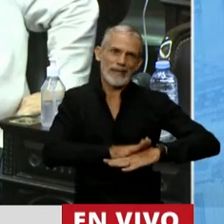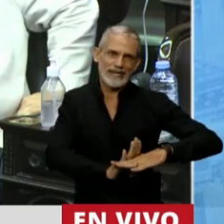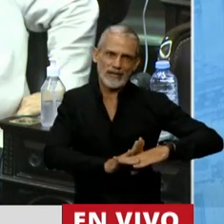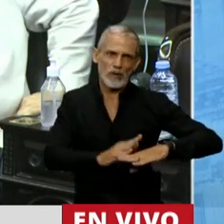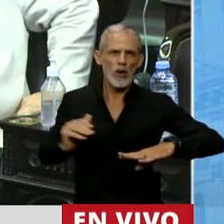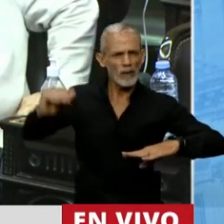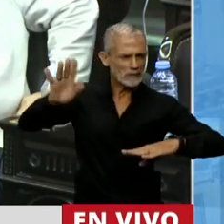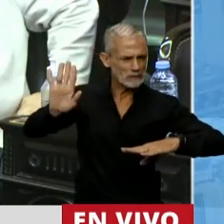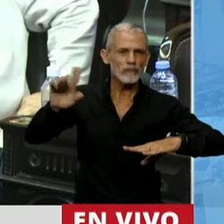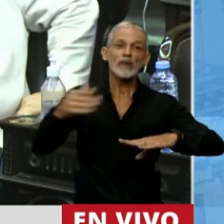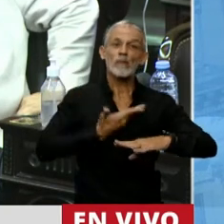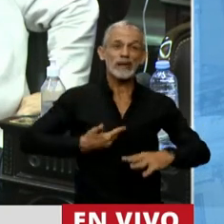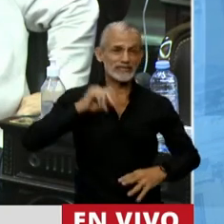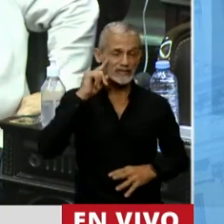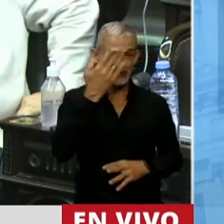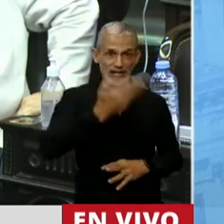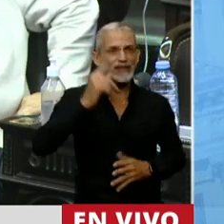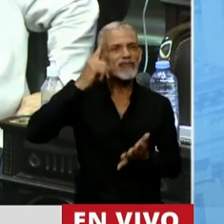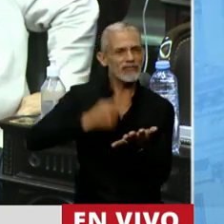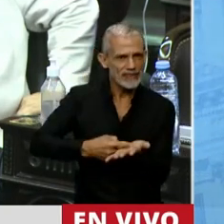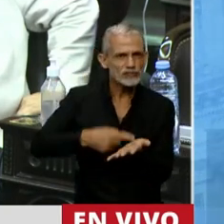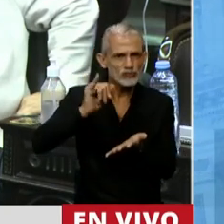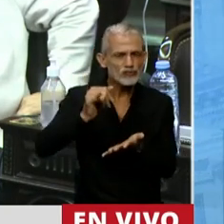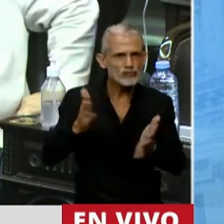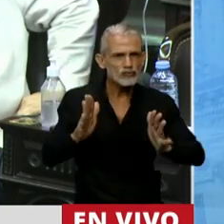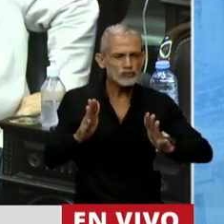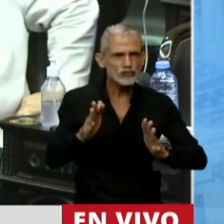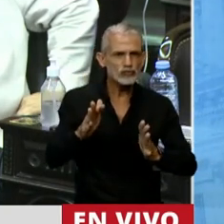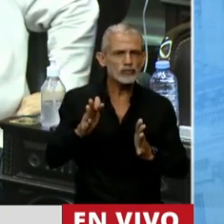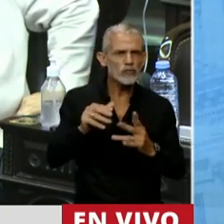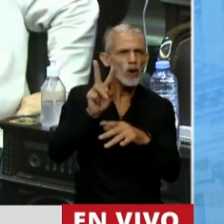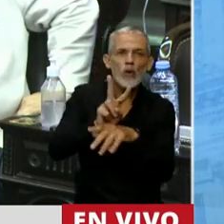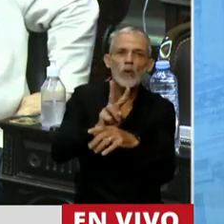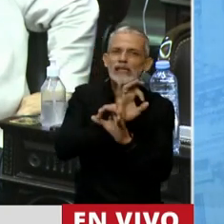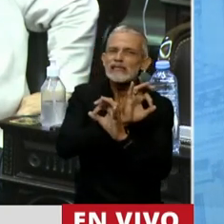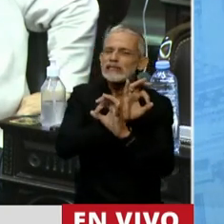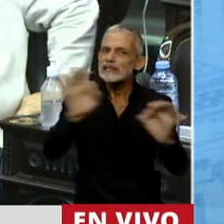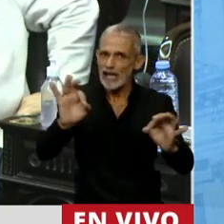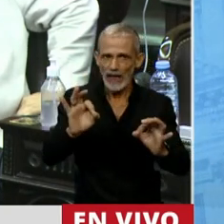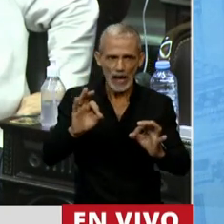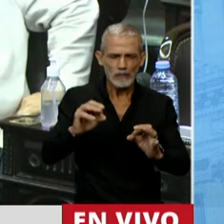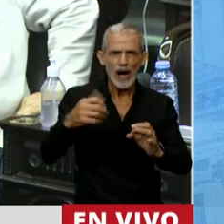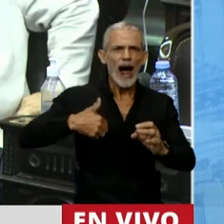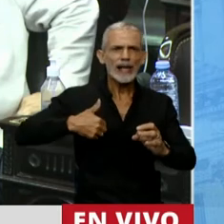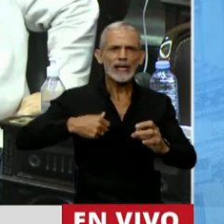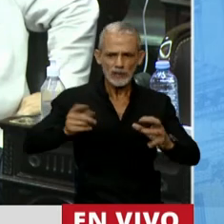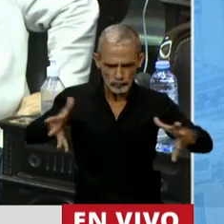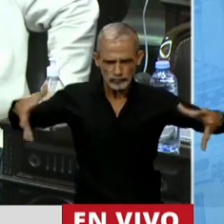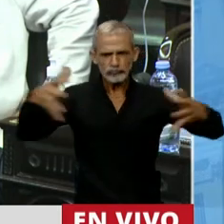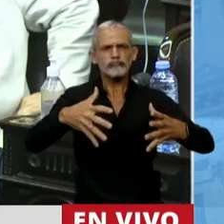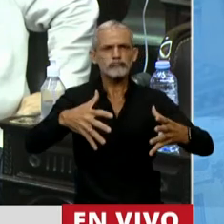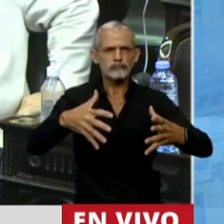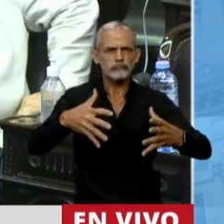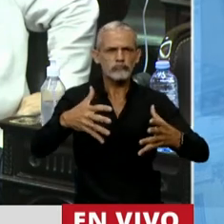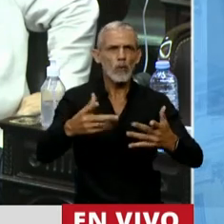El presidente de la Nación tomó la decisión de no dejar sin protección a una enorme cantidad de argentinas y argentinos